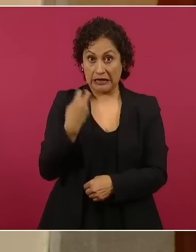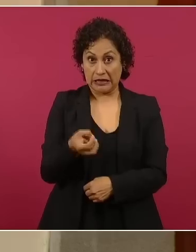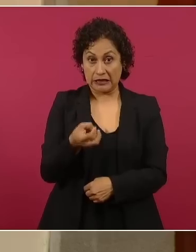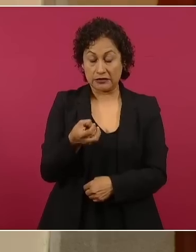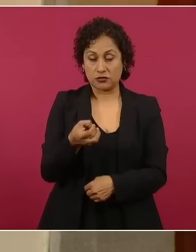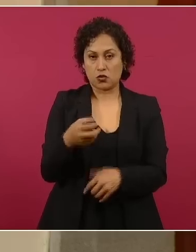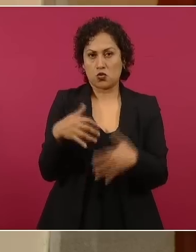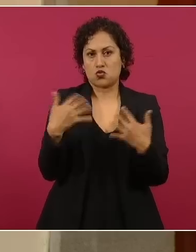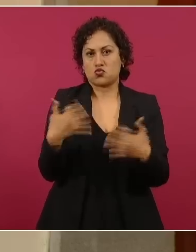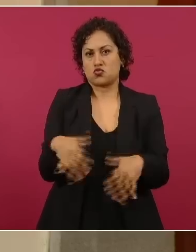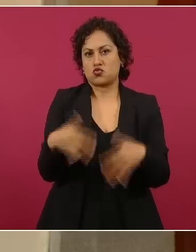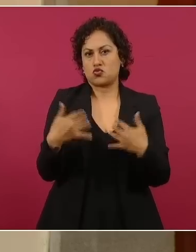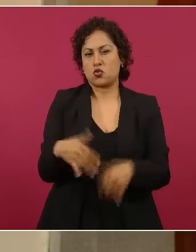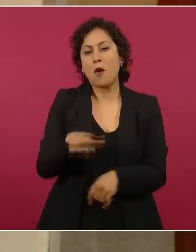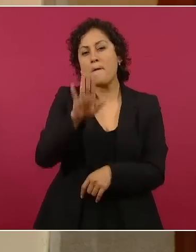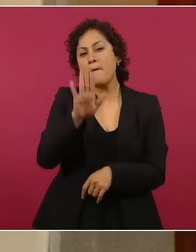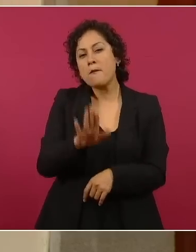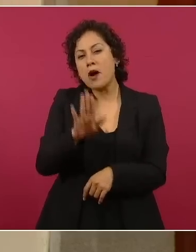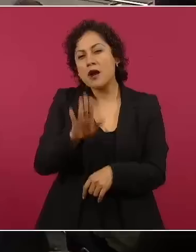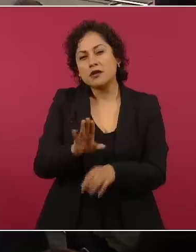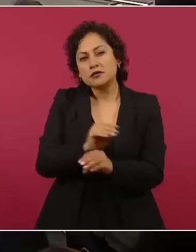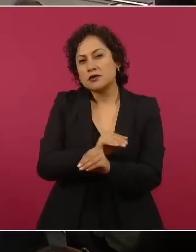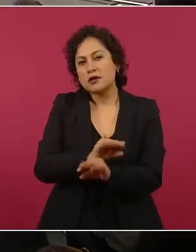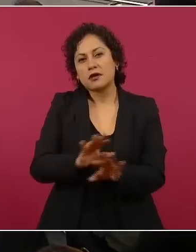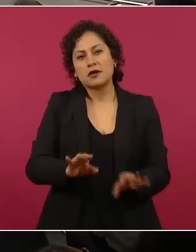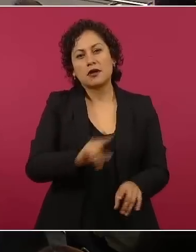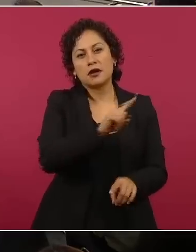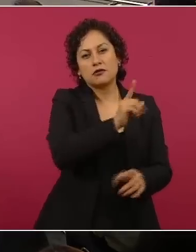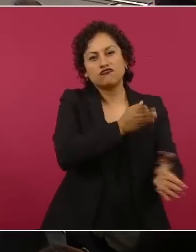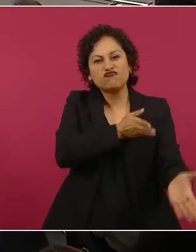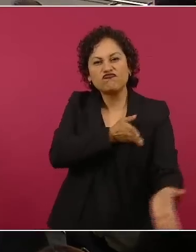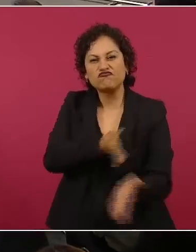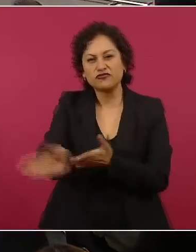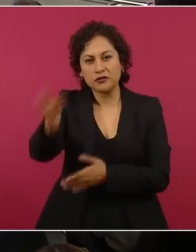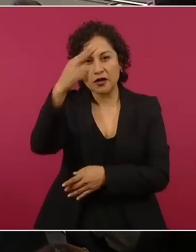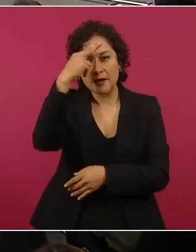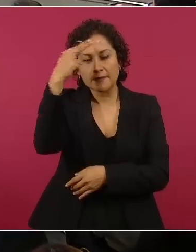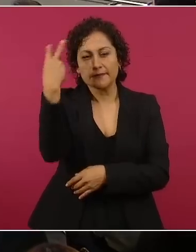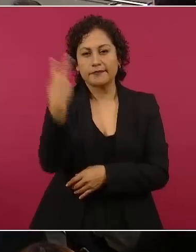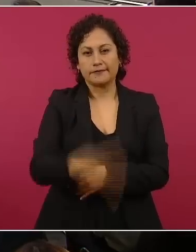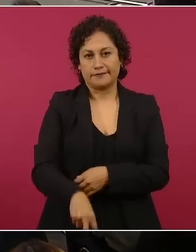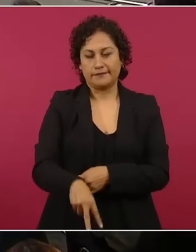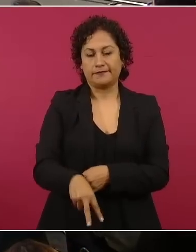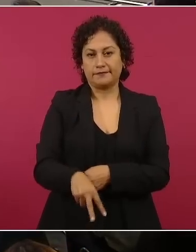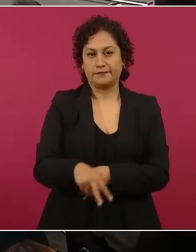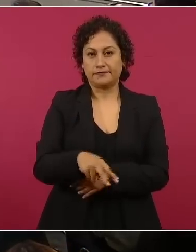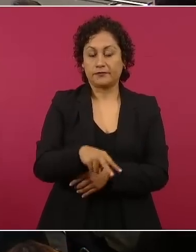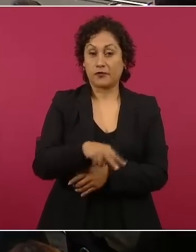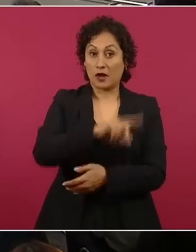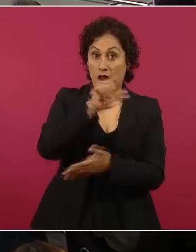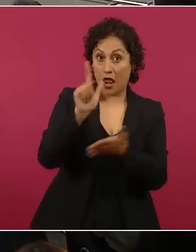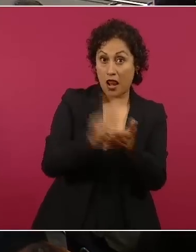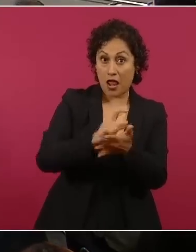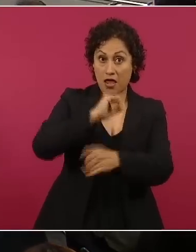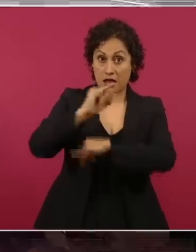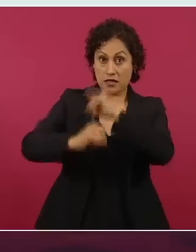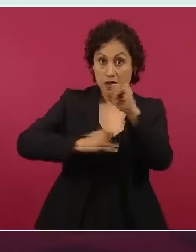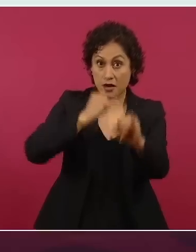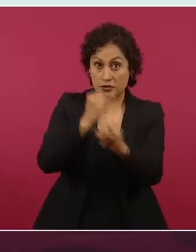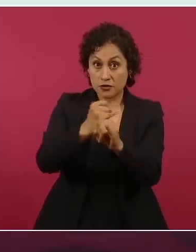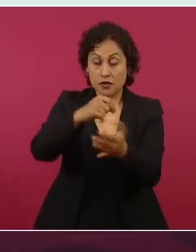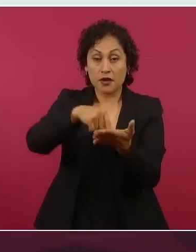intervencionista contrario al derecho internacional y al respeto que debe